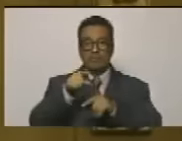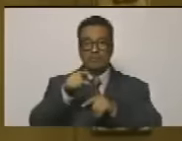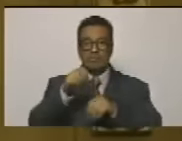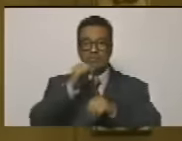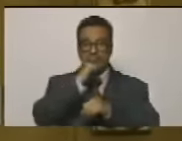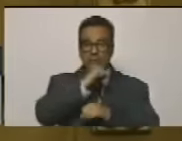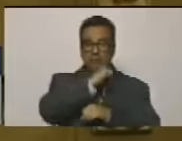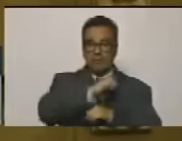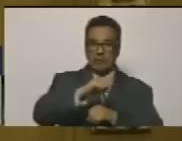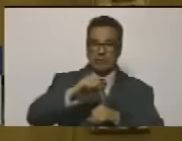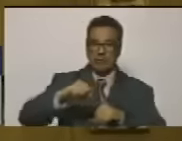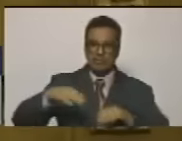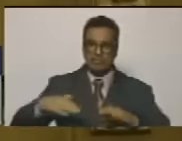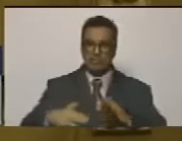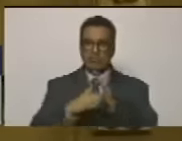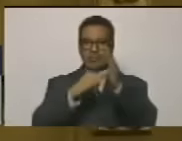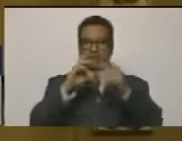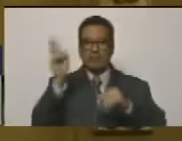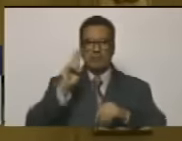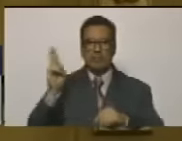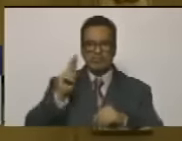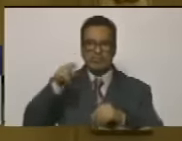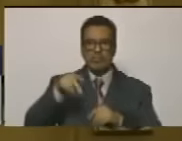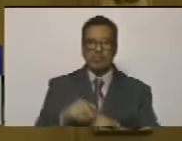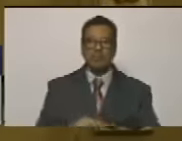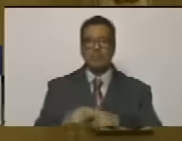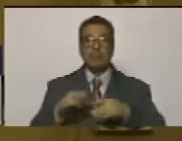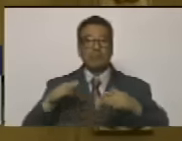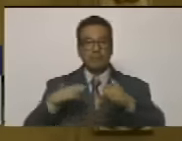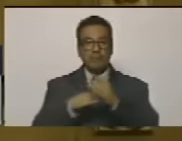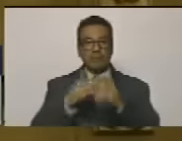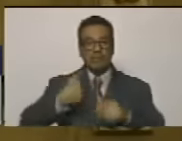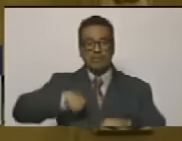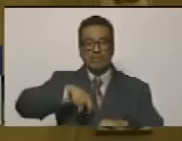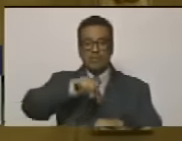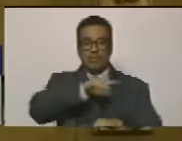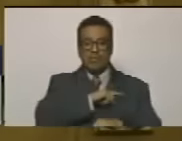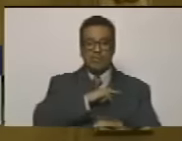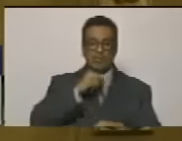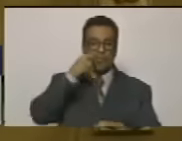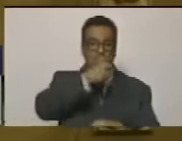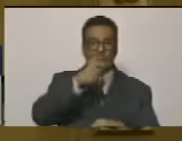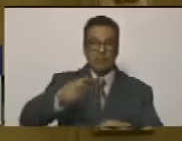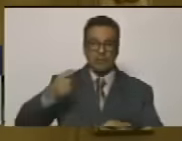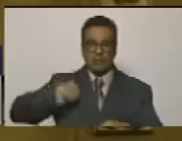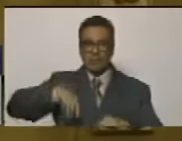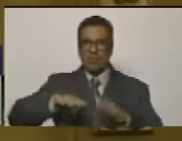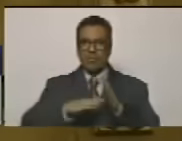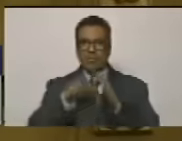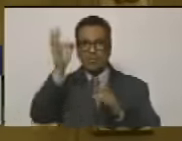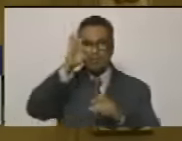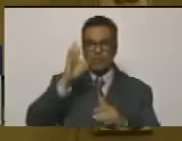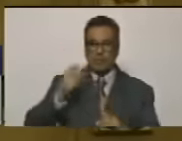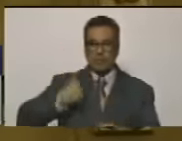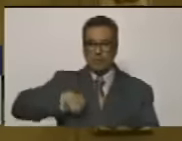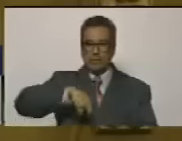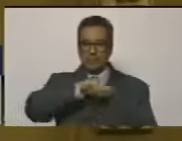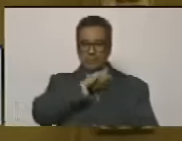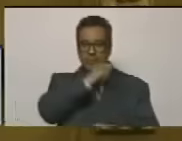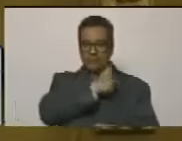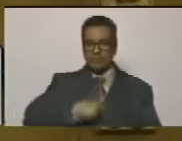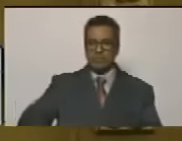en contra de la República, en contra de nuestro pueblo y en contra de la figura de nuestro presidente